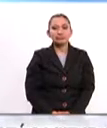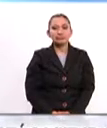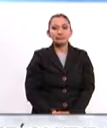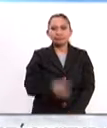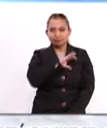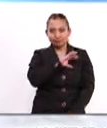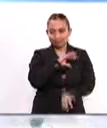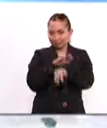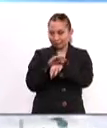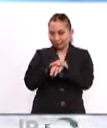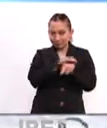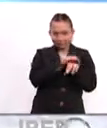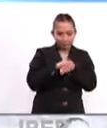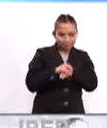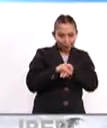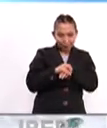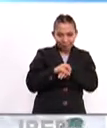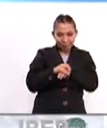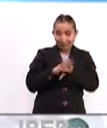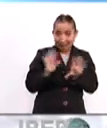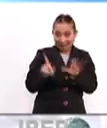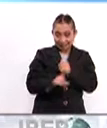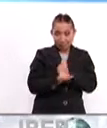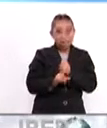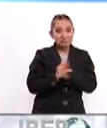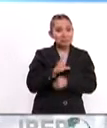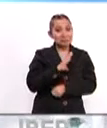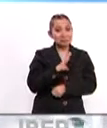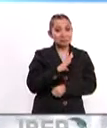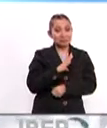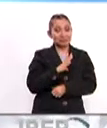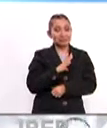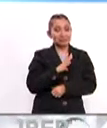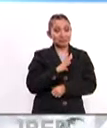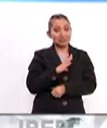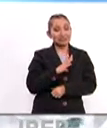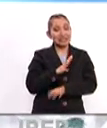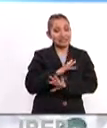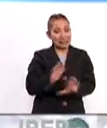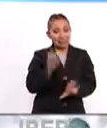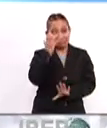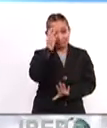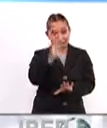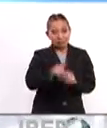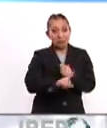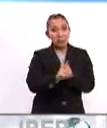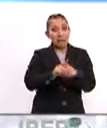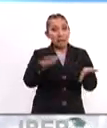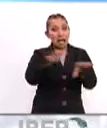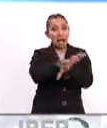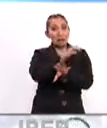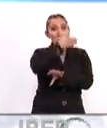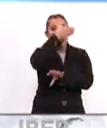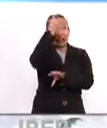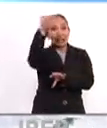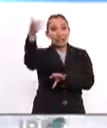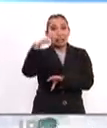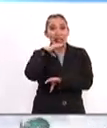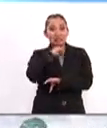Queridos amigos, estamos en problemas. Estamos en serios problemas con el cambio climático.